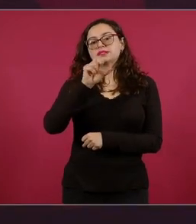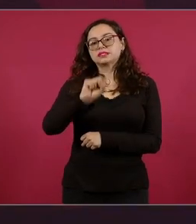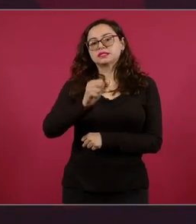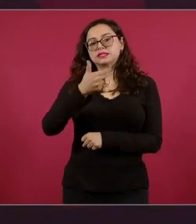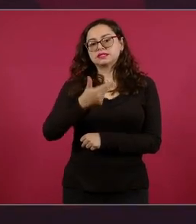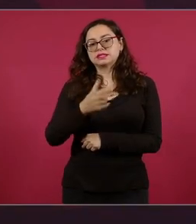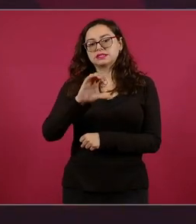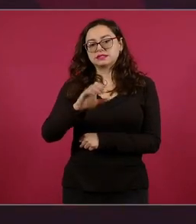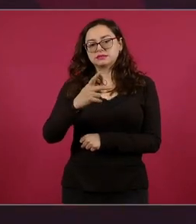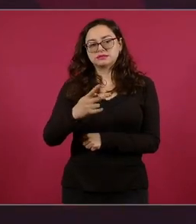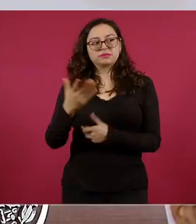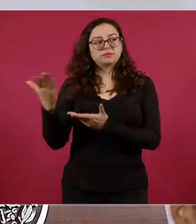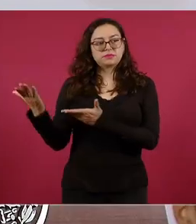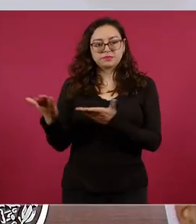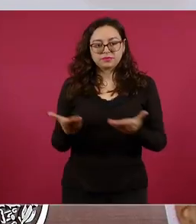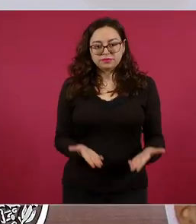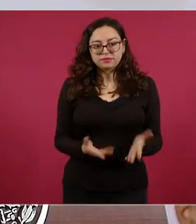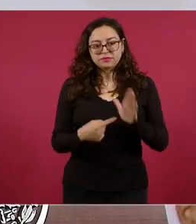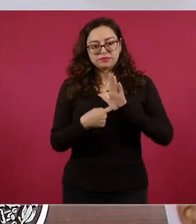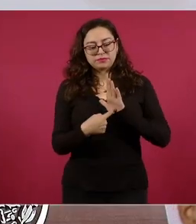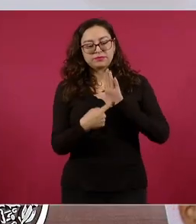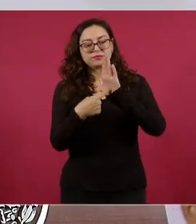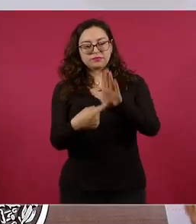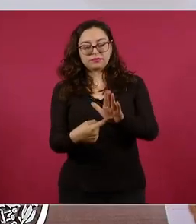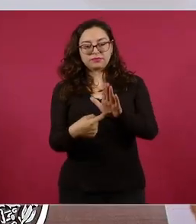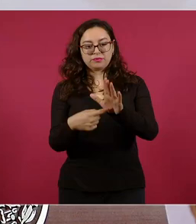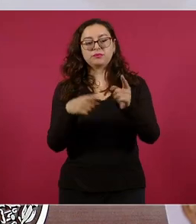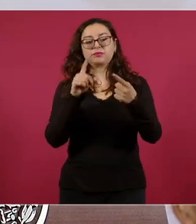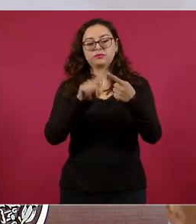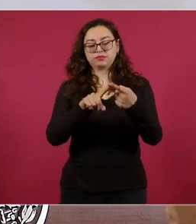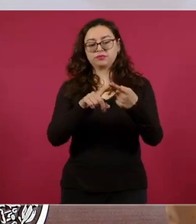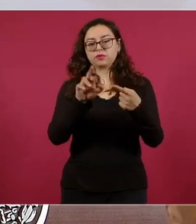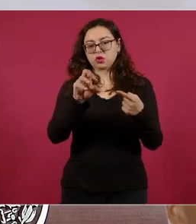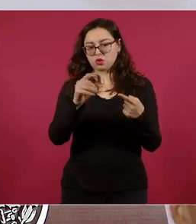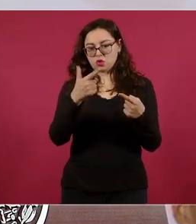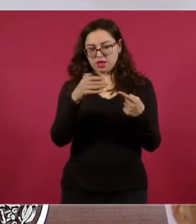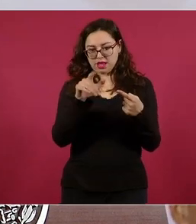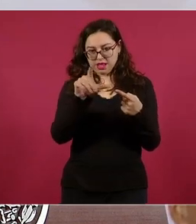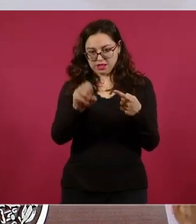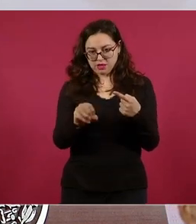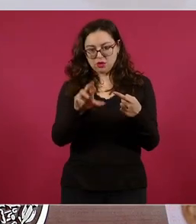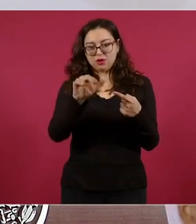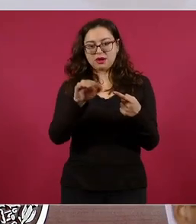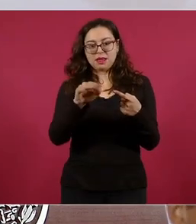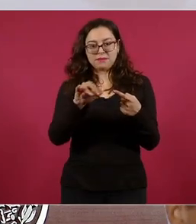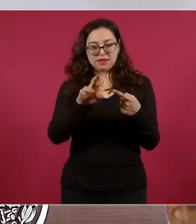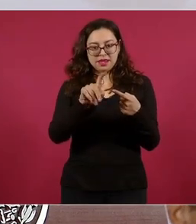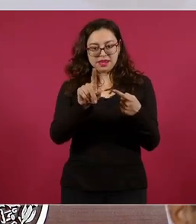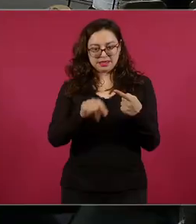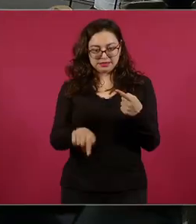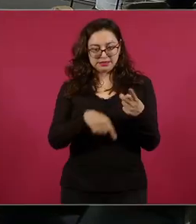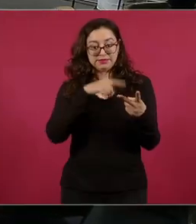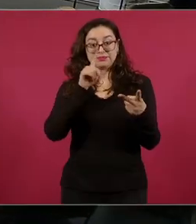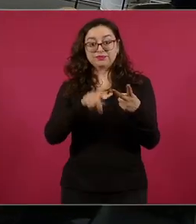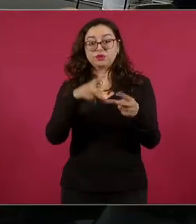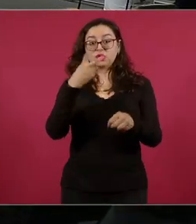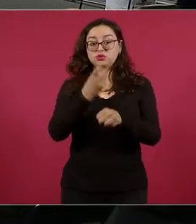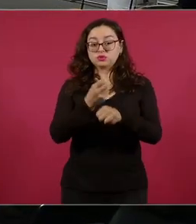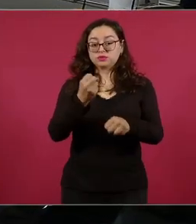Rogelio Ramírez de la O, los subsecretarios, el director del SAT